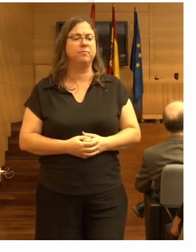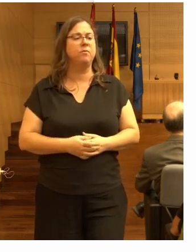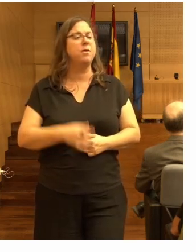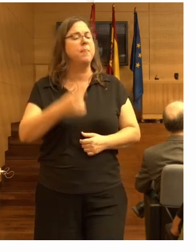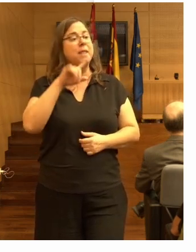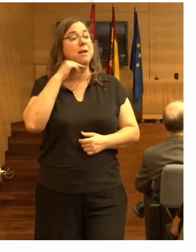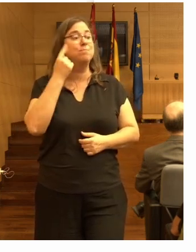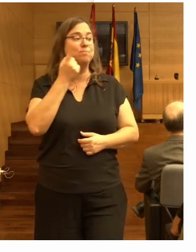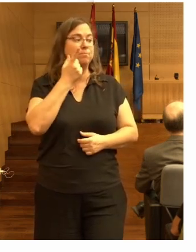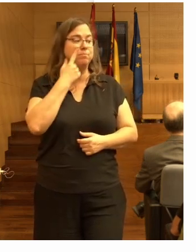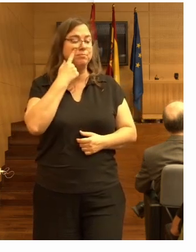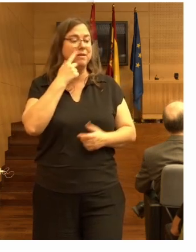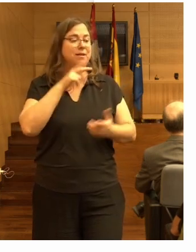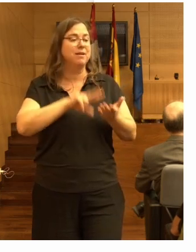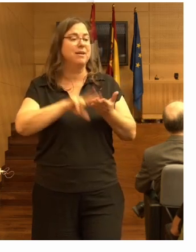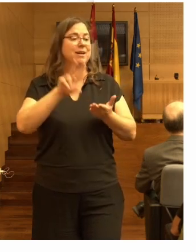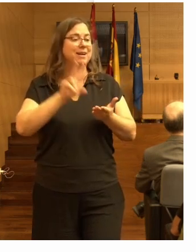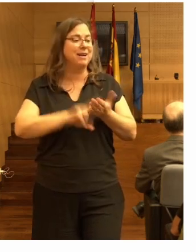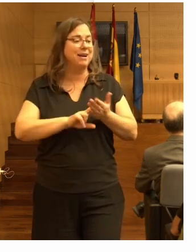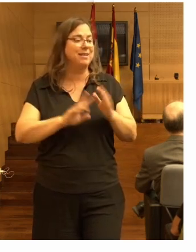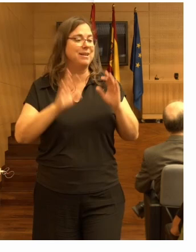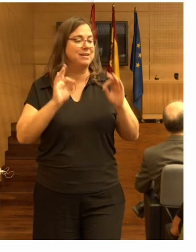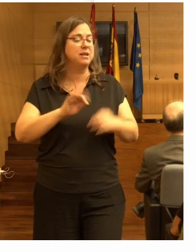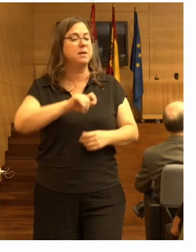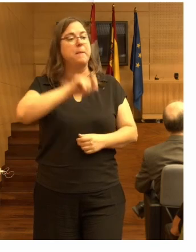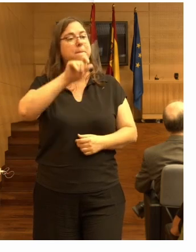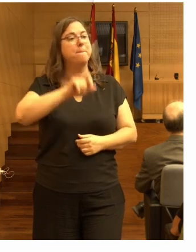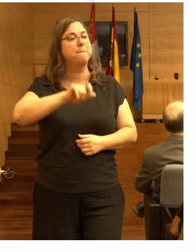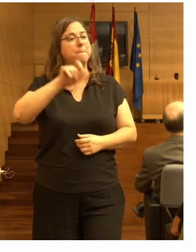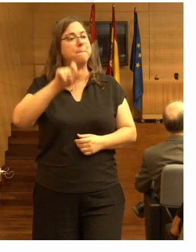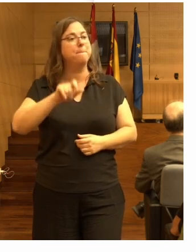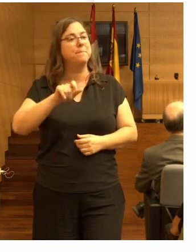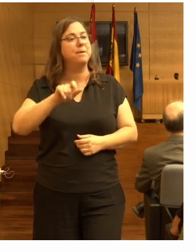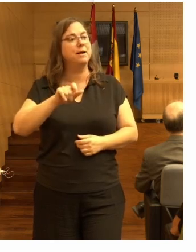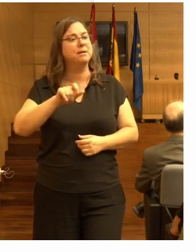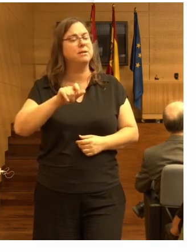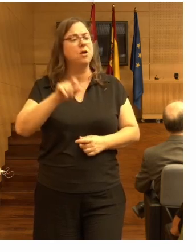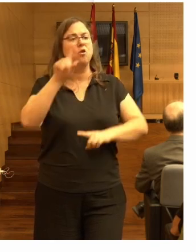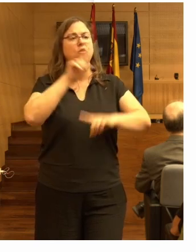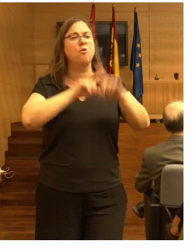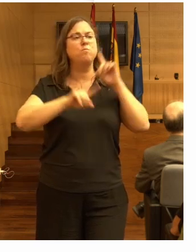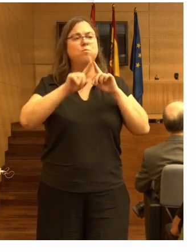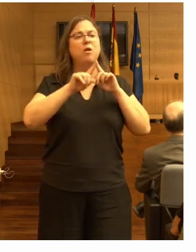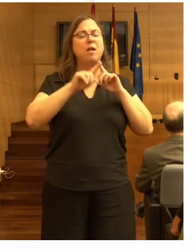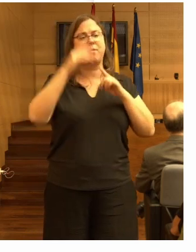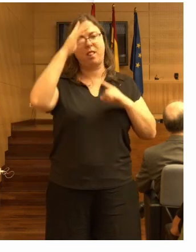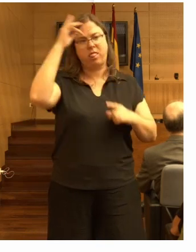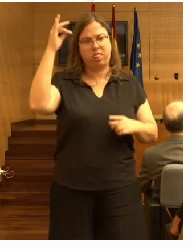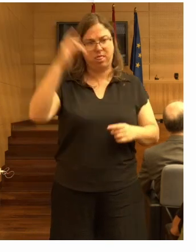caídas y especialmente útil en personas con problemas cognitivos, con delirio.